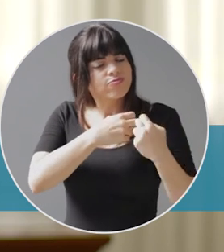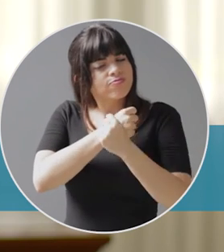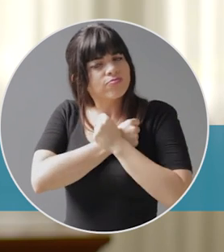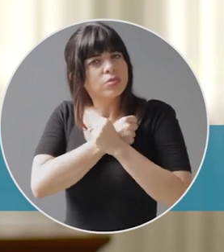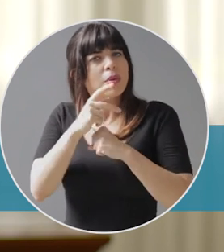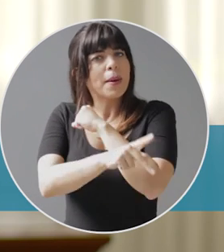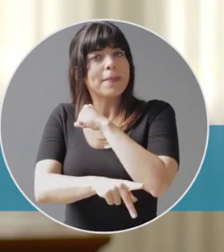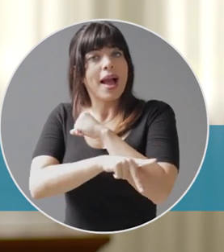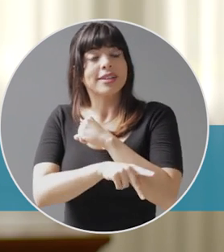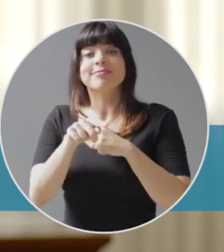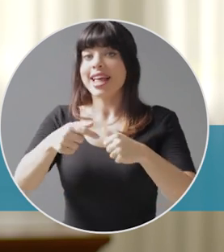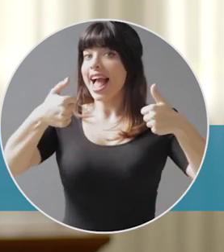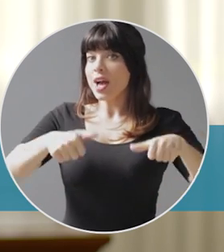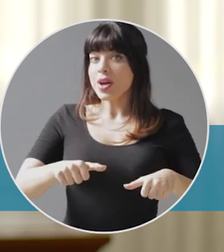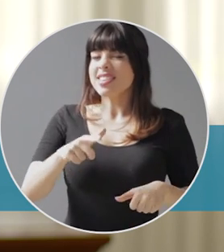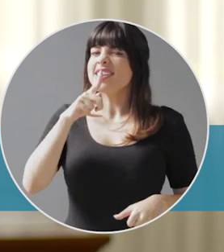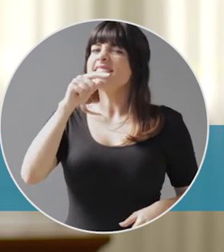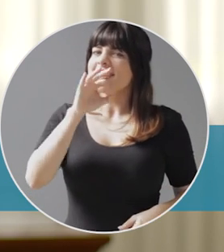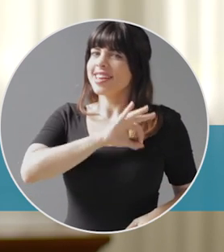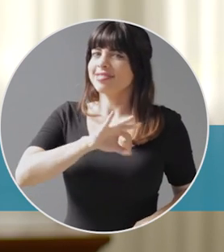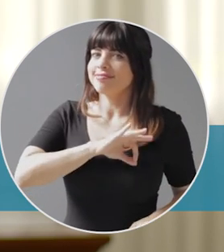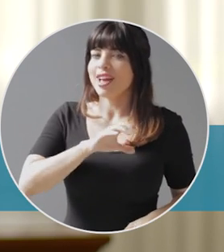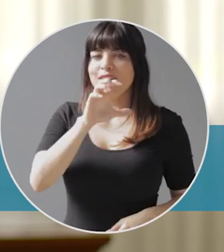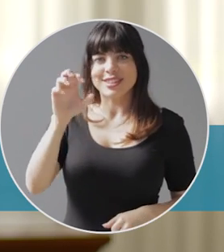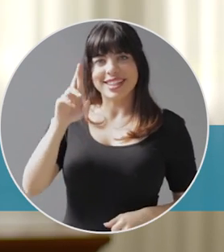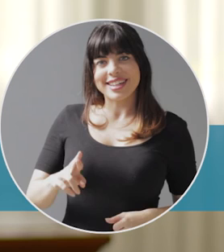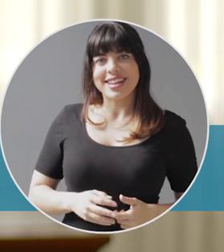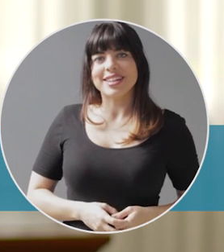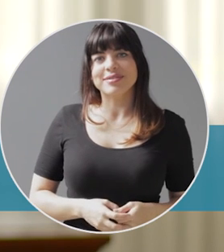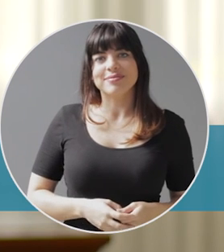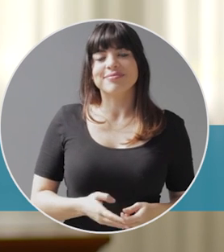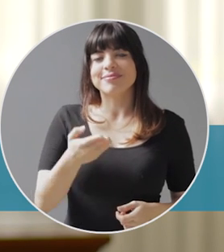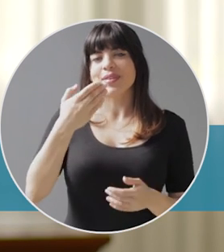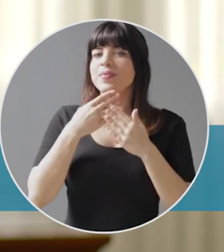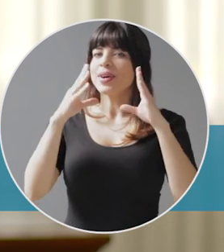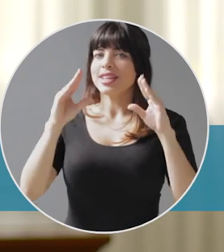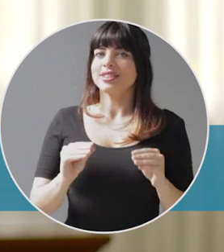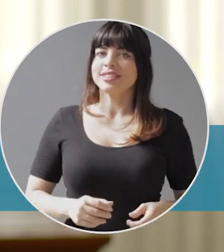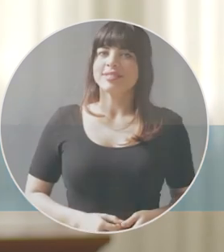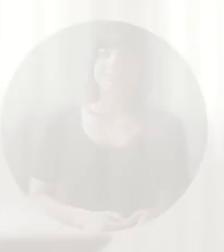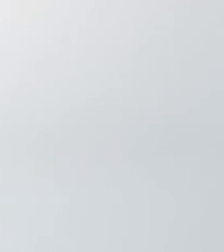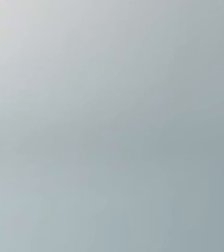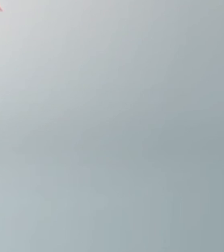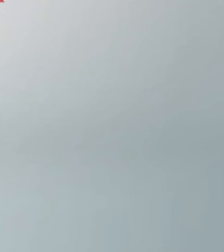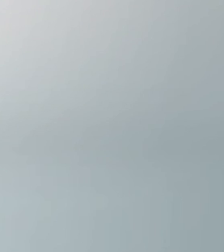patriótico. Con este acuerdo, quien gana es Costa Rica. Que pasen buenas noches.